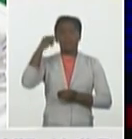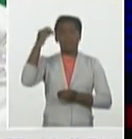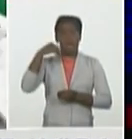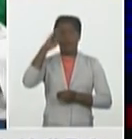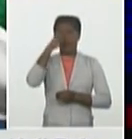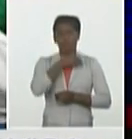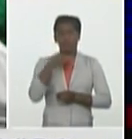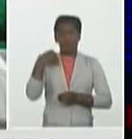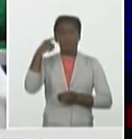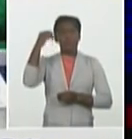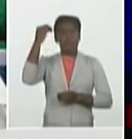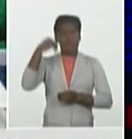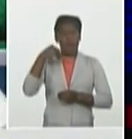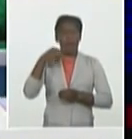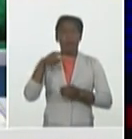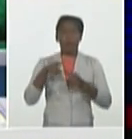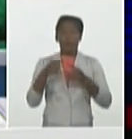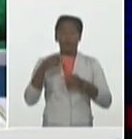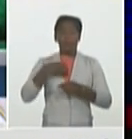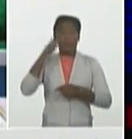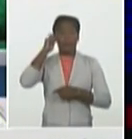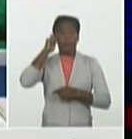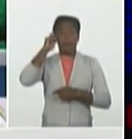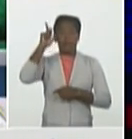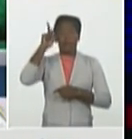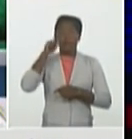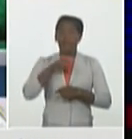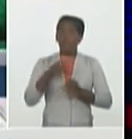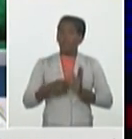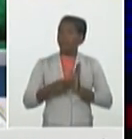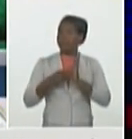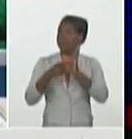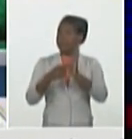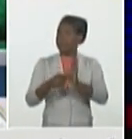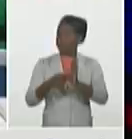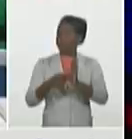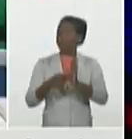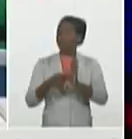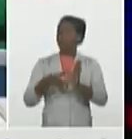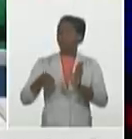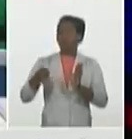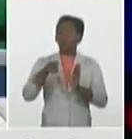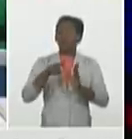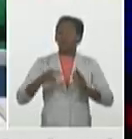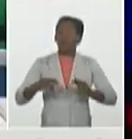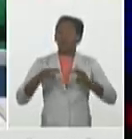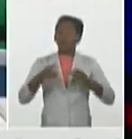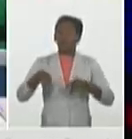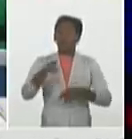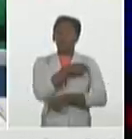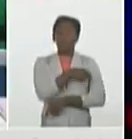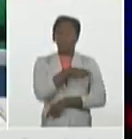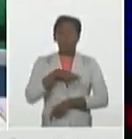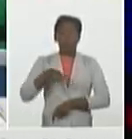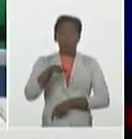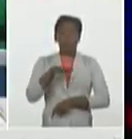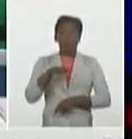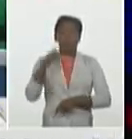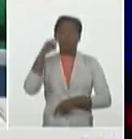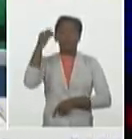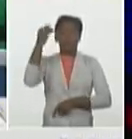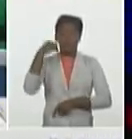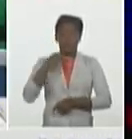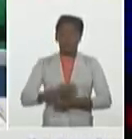transmitiera sus recomendaciones una vez más en el día de ayer nos hacía una alerta con Mayabeque